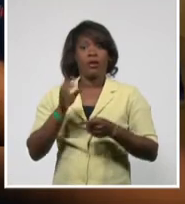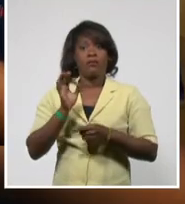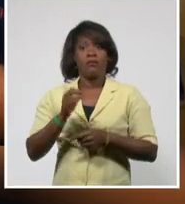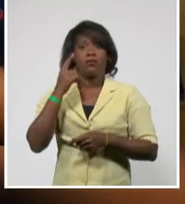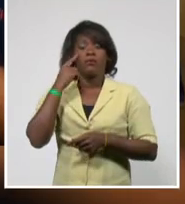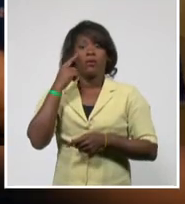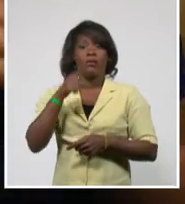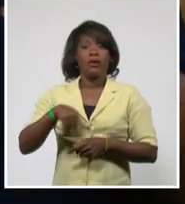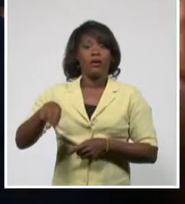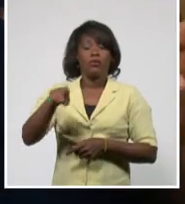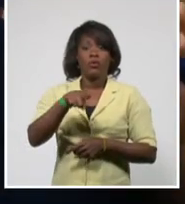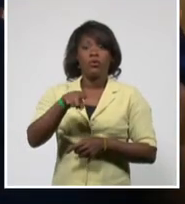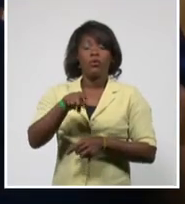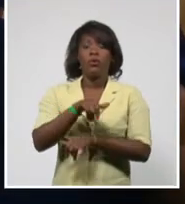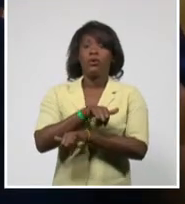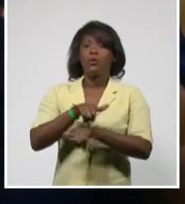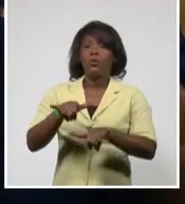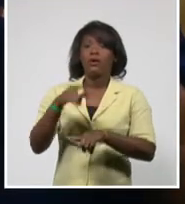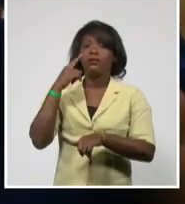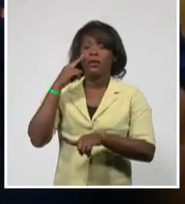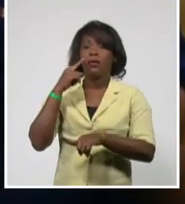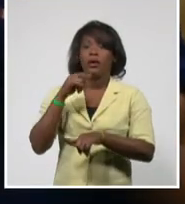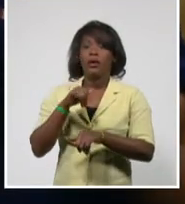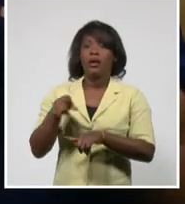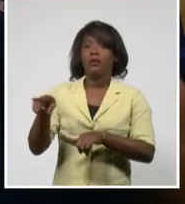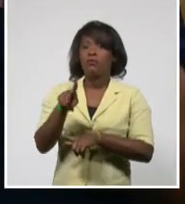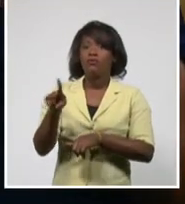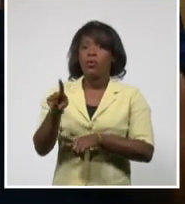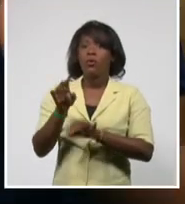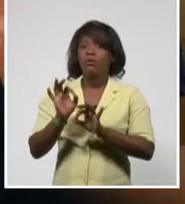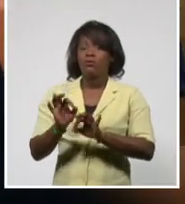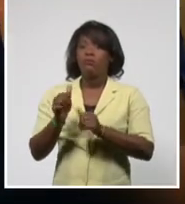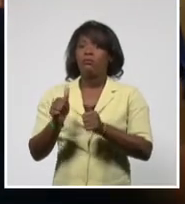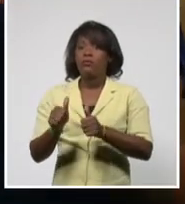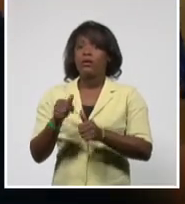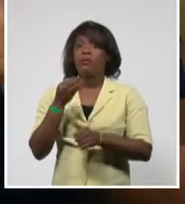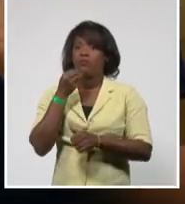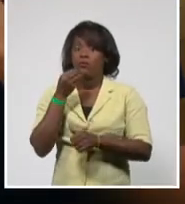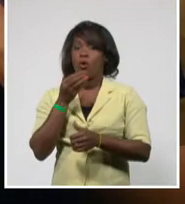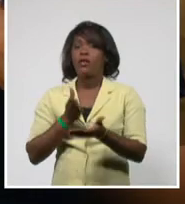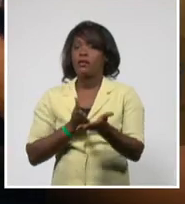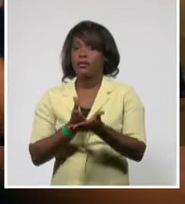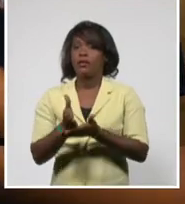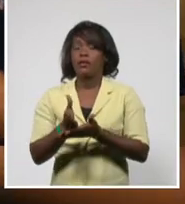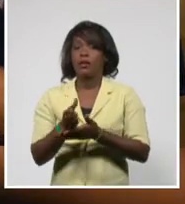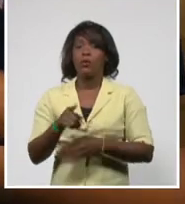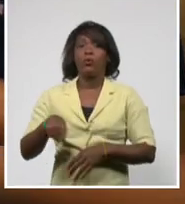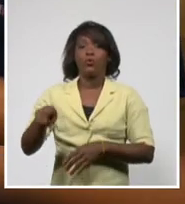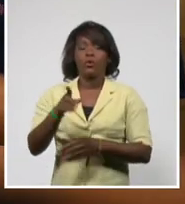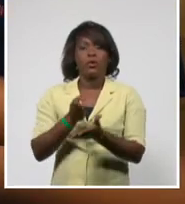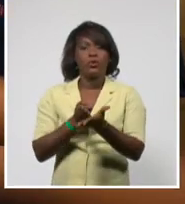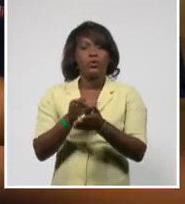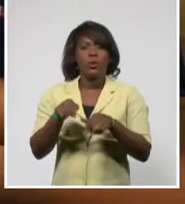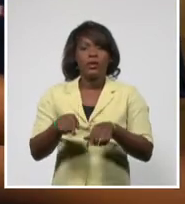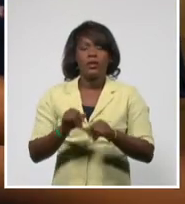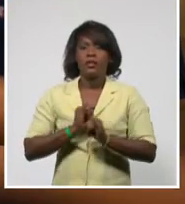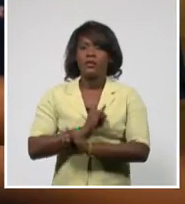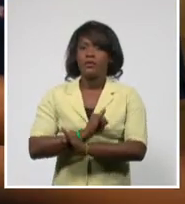dispuesta a todo y lo han demostrado, y lo han demostrado sobre todo para impedirlo. Manténgase informado, la verdad necesita de